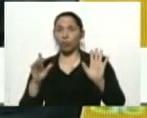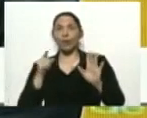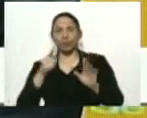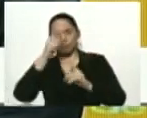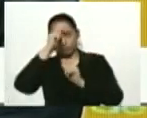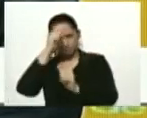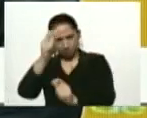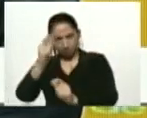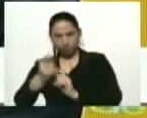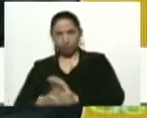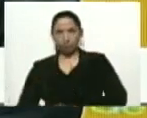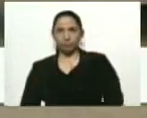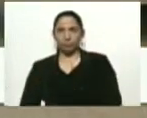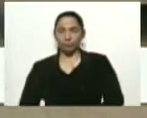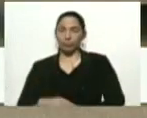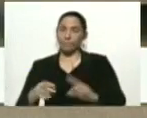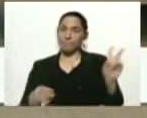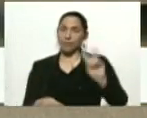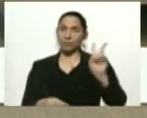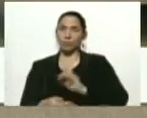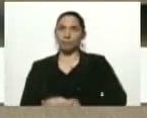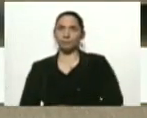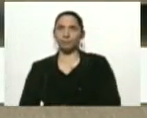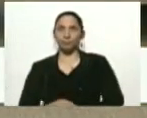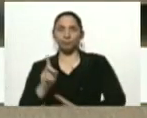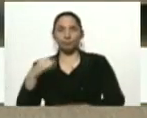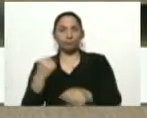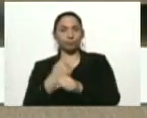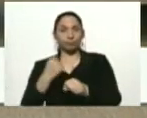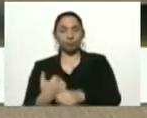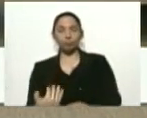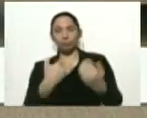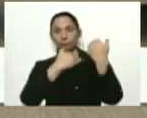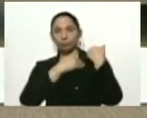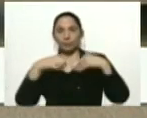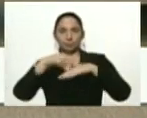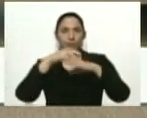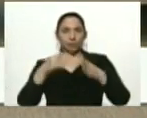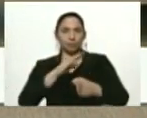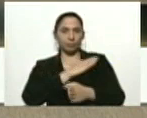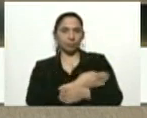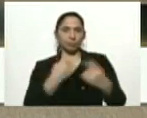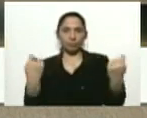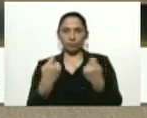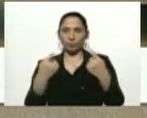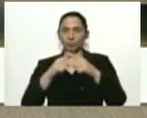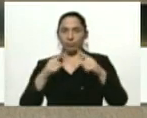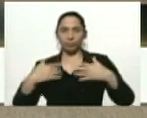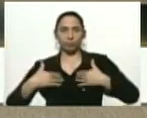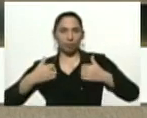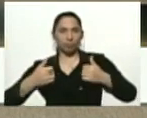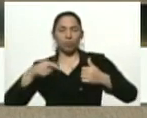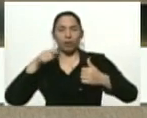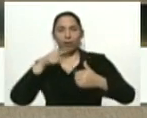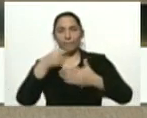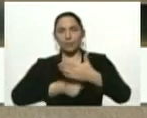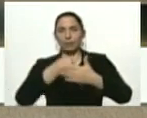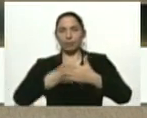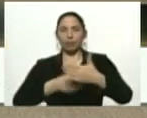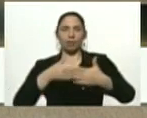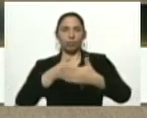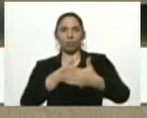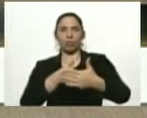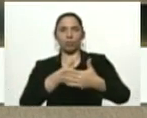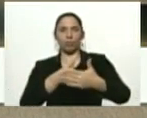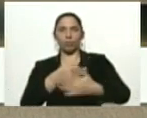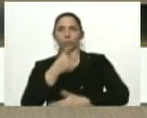reconocimiento a Venezuela y a la labor que cumple el Ministerio del Poder Popular para la Salud en esta batalla contra